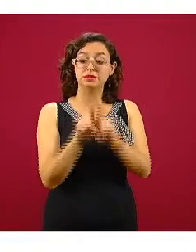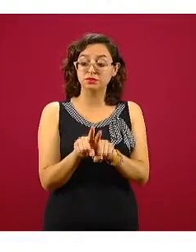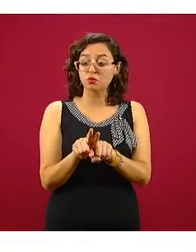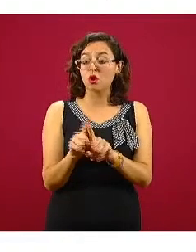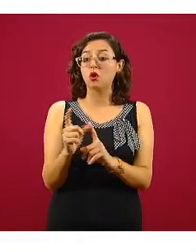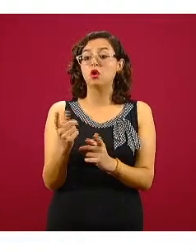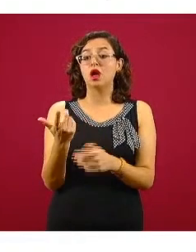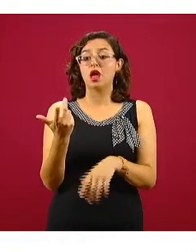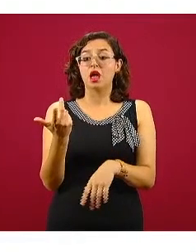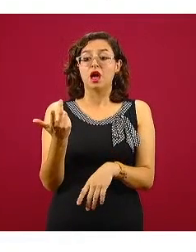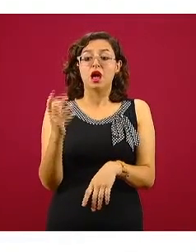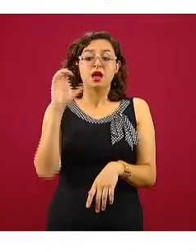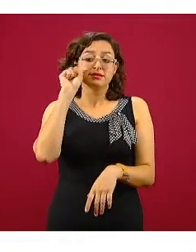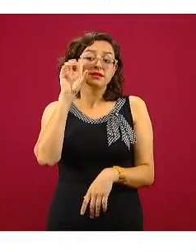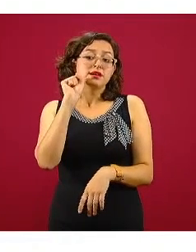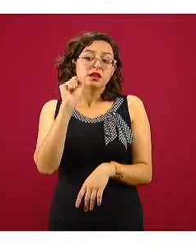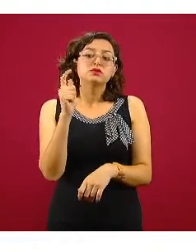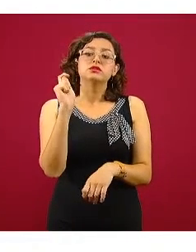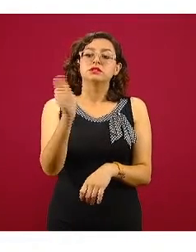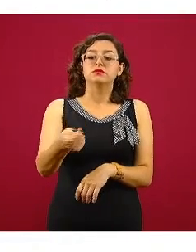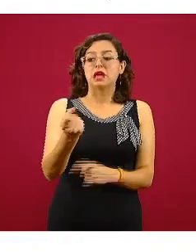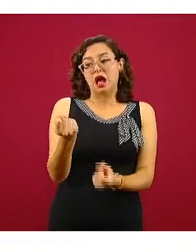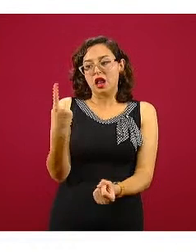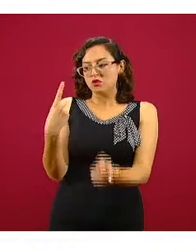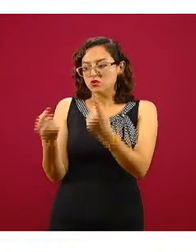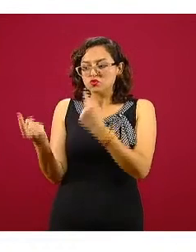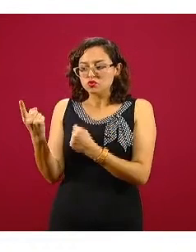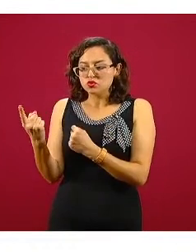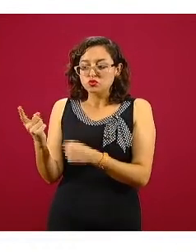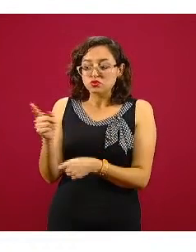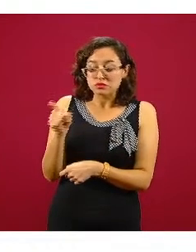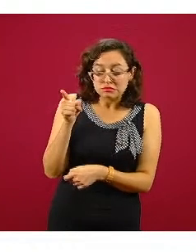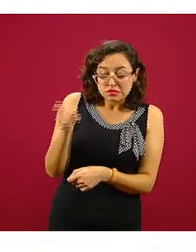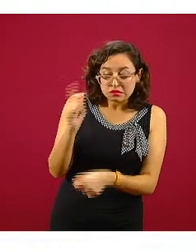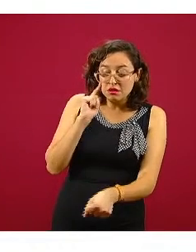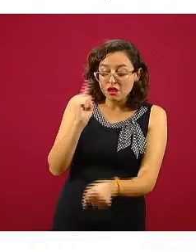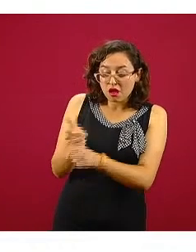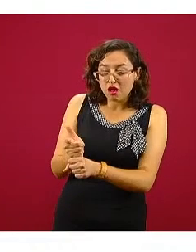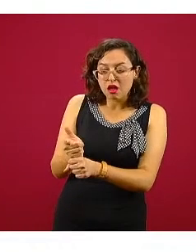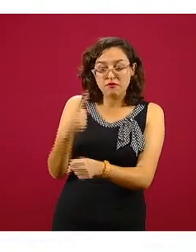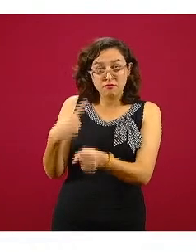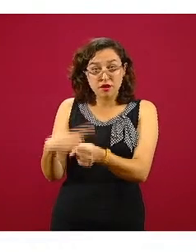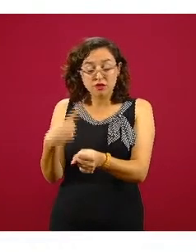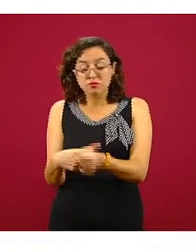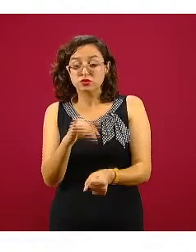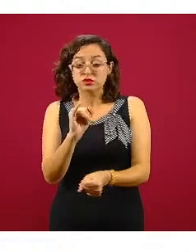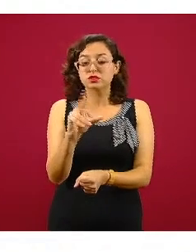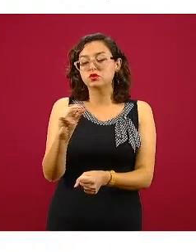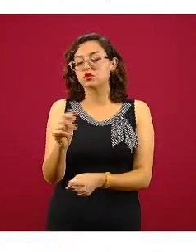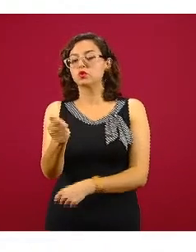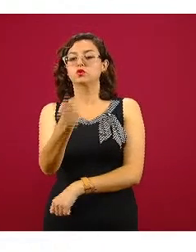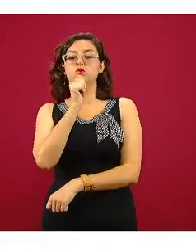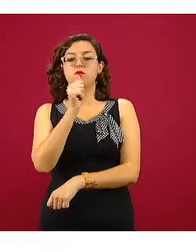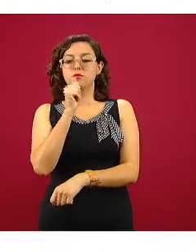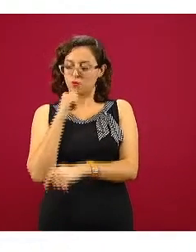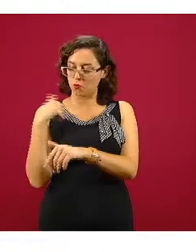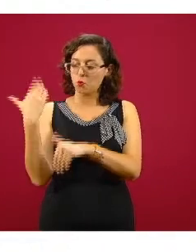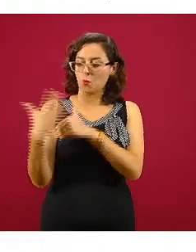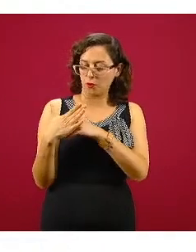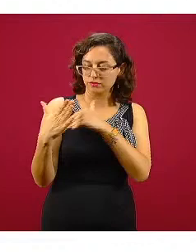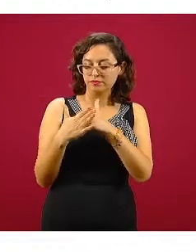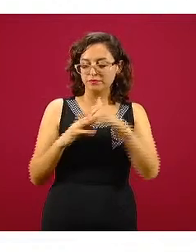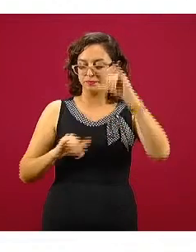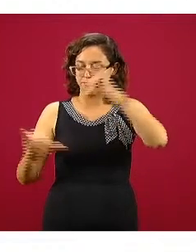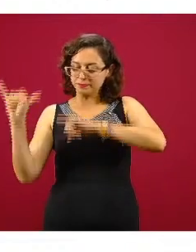son aquellas defunciones donde todavía no hemos obtenido un resultado de esa muestra, pero que a medida que pasan los días se van